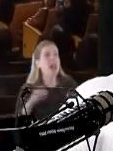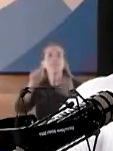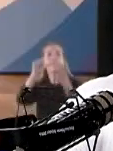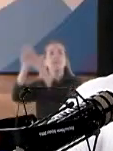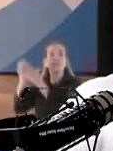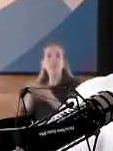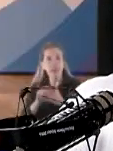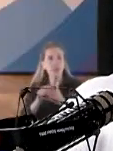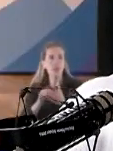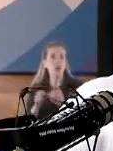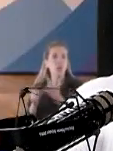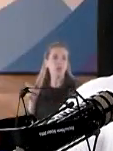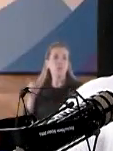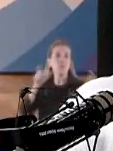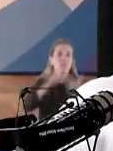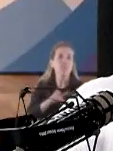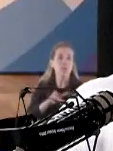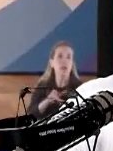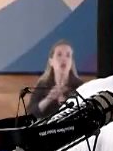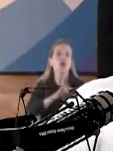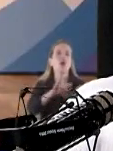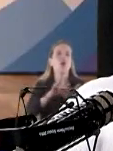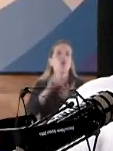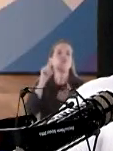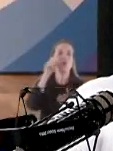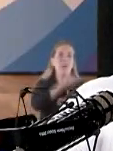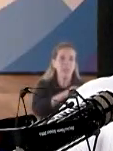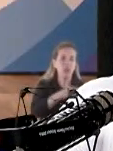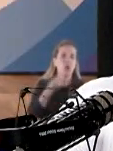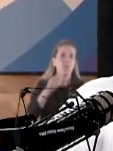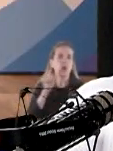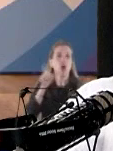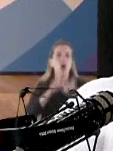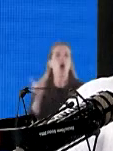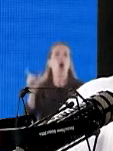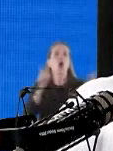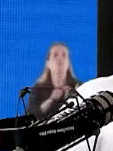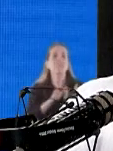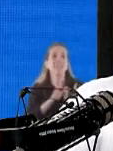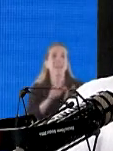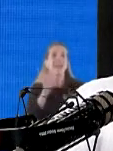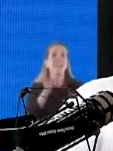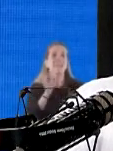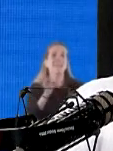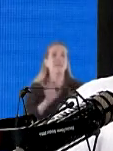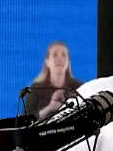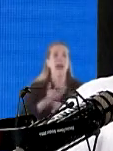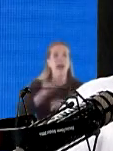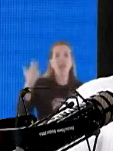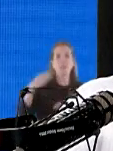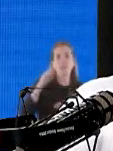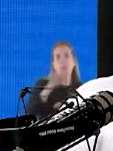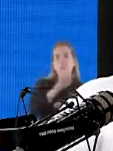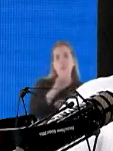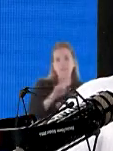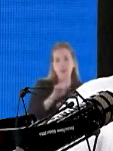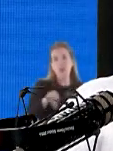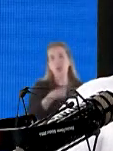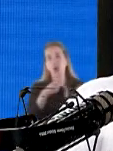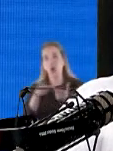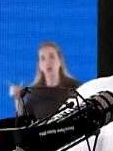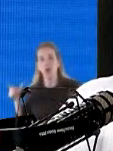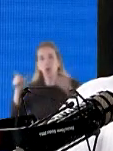objetivos, en este caso de desarrollo sostenible, no podemos poner de lado. Ahora, tú hablas de lo conveniente de una